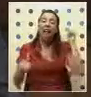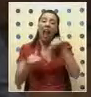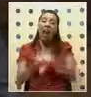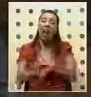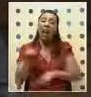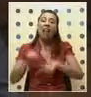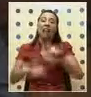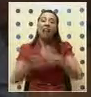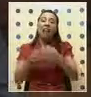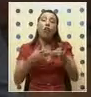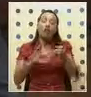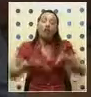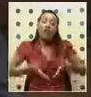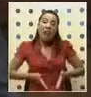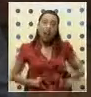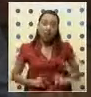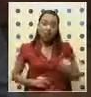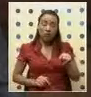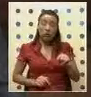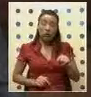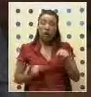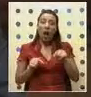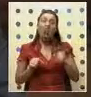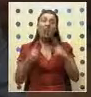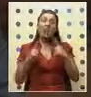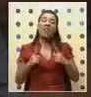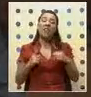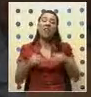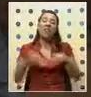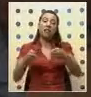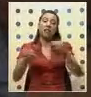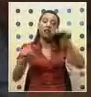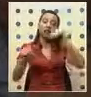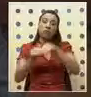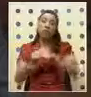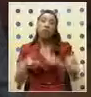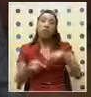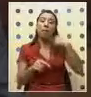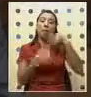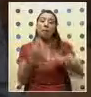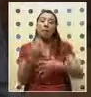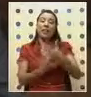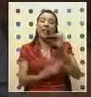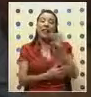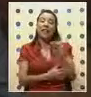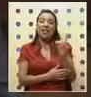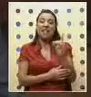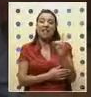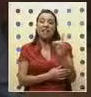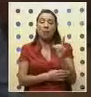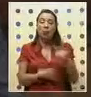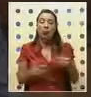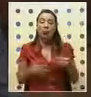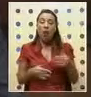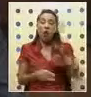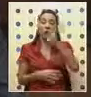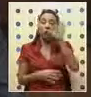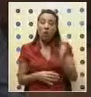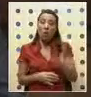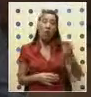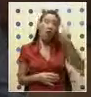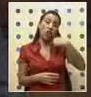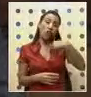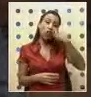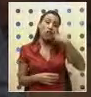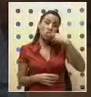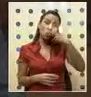tierra natal, en K'unú. Ahí descansarán sus restos desde el próximo 15 de diciembre. Hoy Sudáfrica llora y